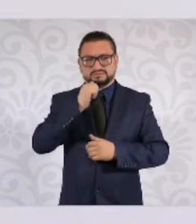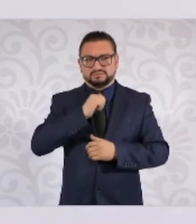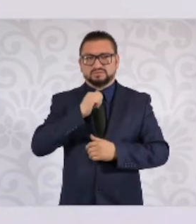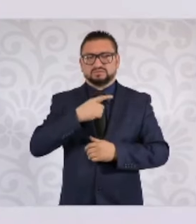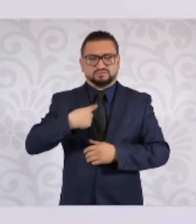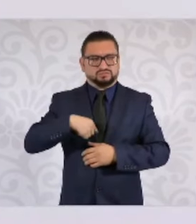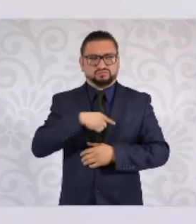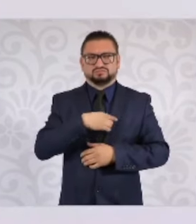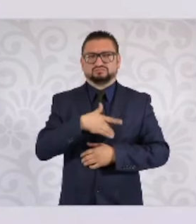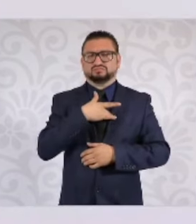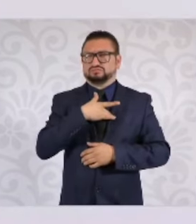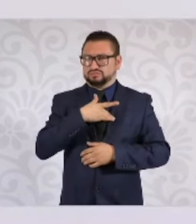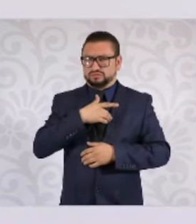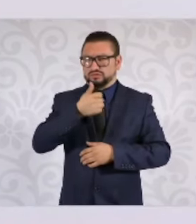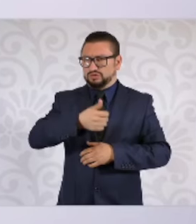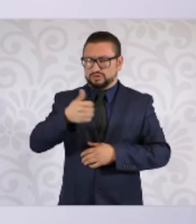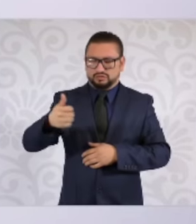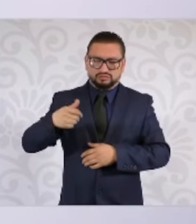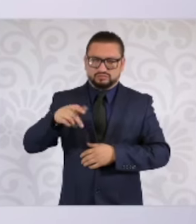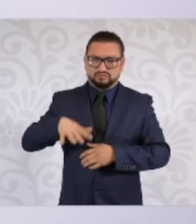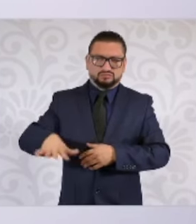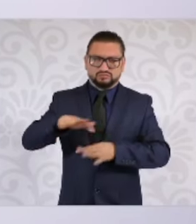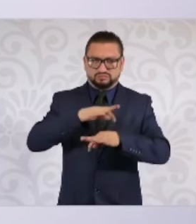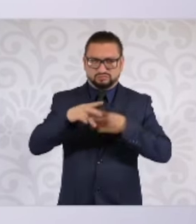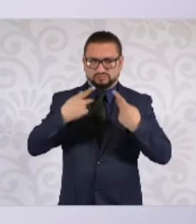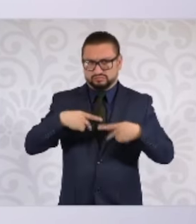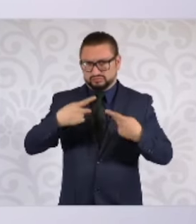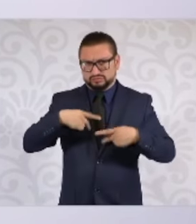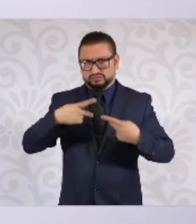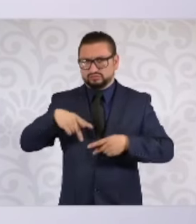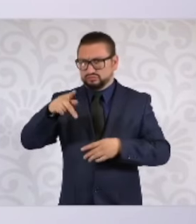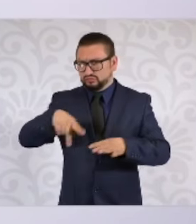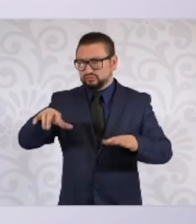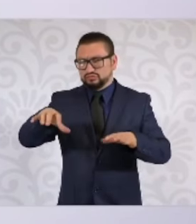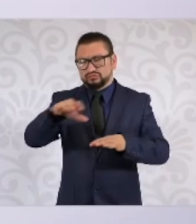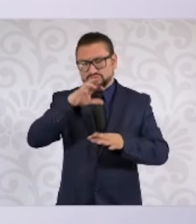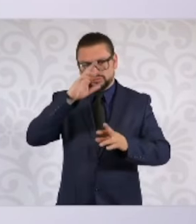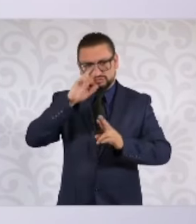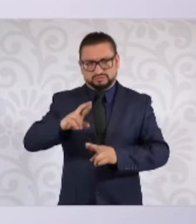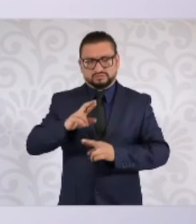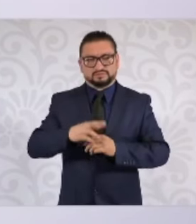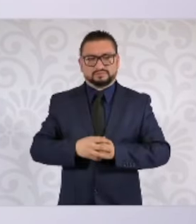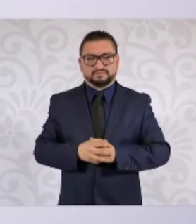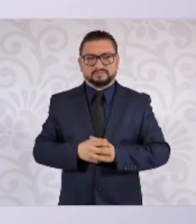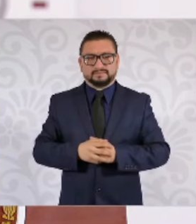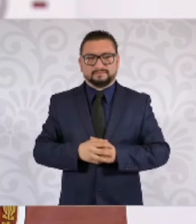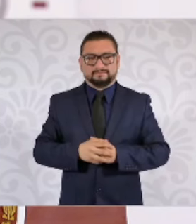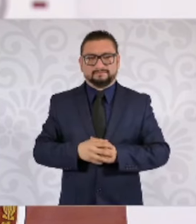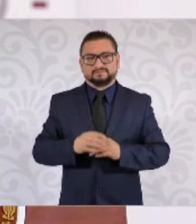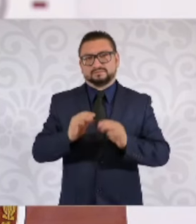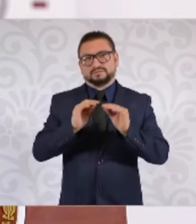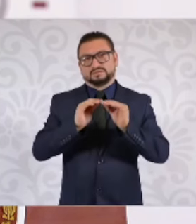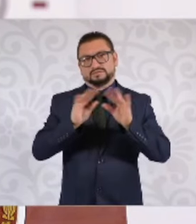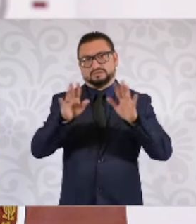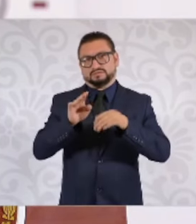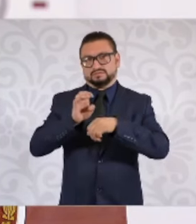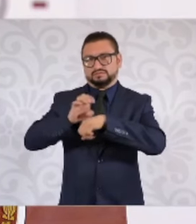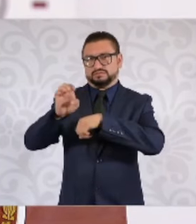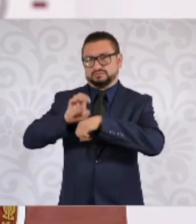autodeterminación de los pueblos. Y claro, otra cosa es Ecuador,